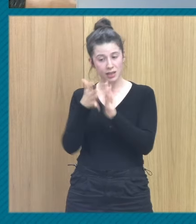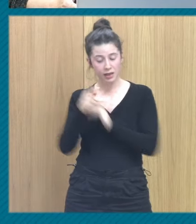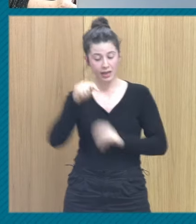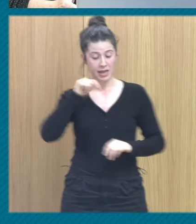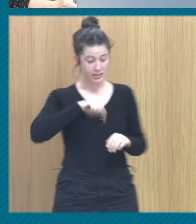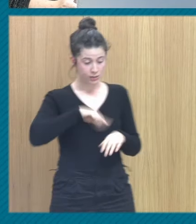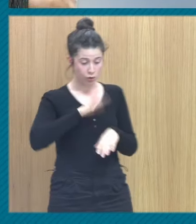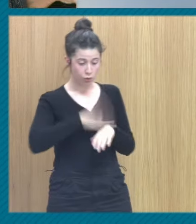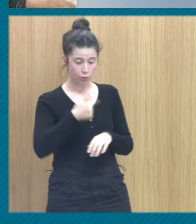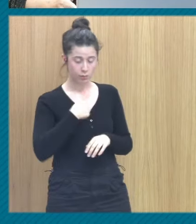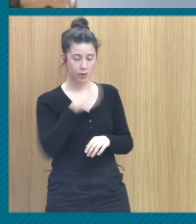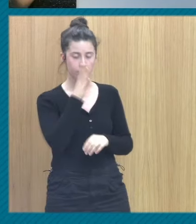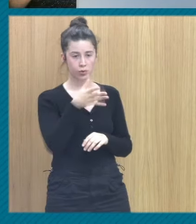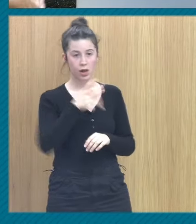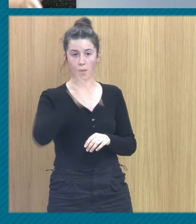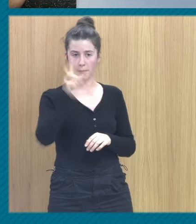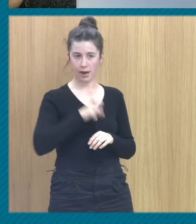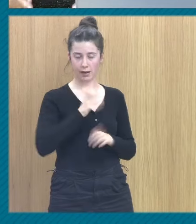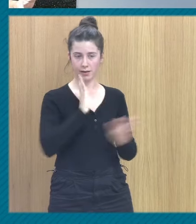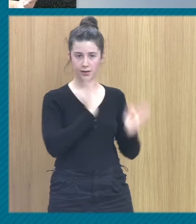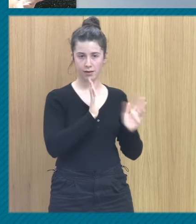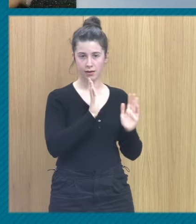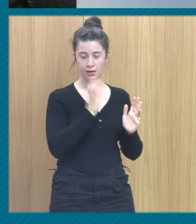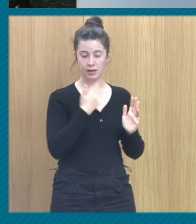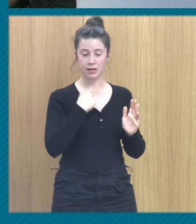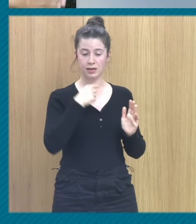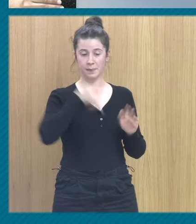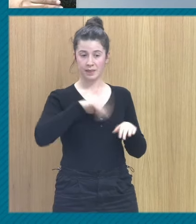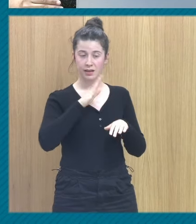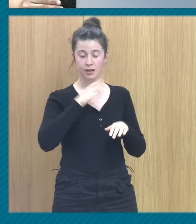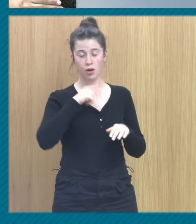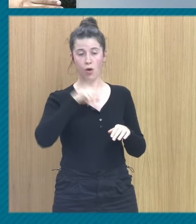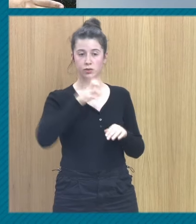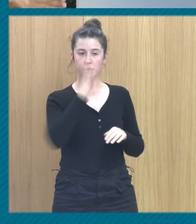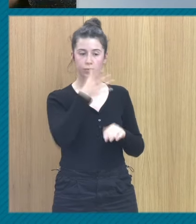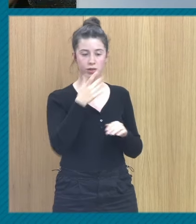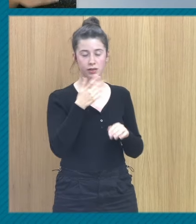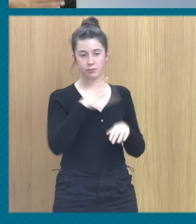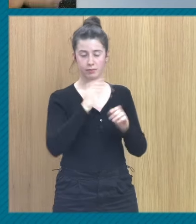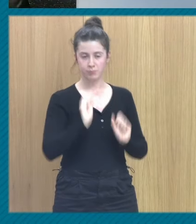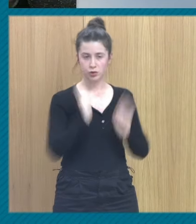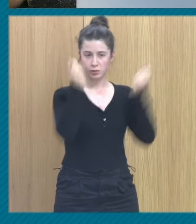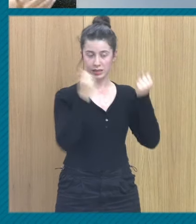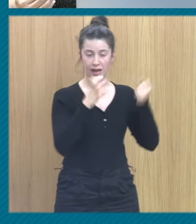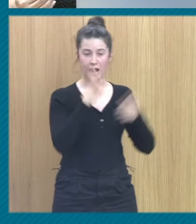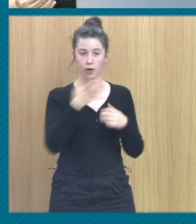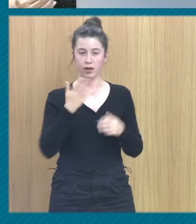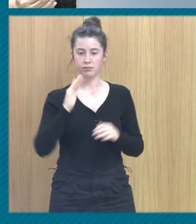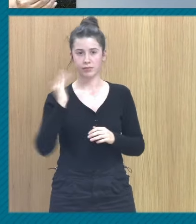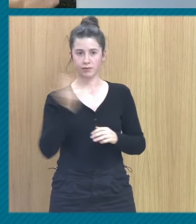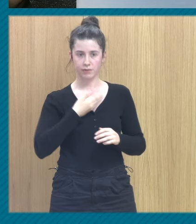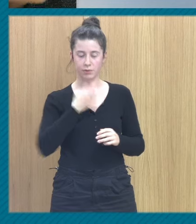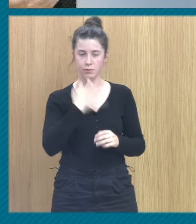les fue útil les fue útil y les fue necesario para poder sobrevivir ahora ya les hace daño pero es más fácil desmontar algo que te hace